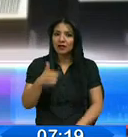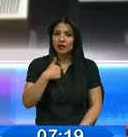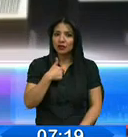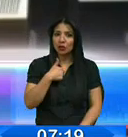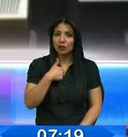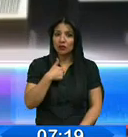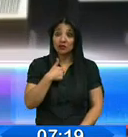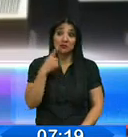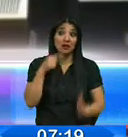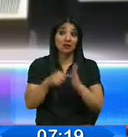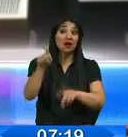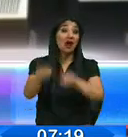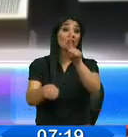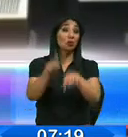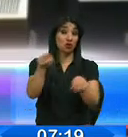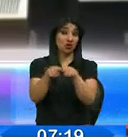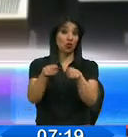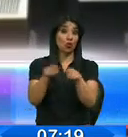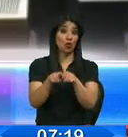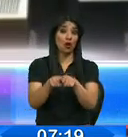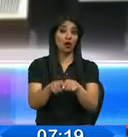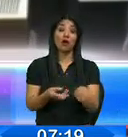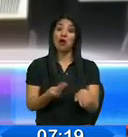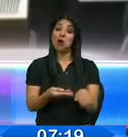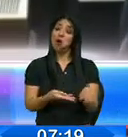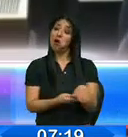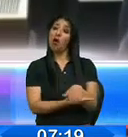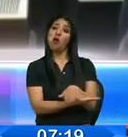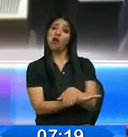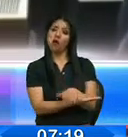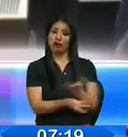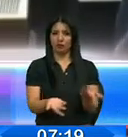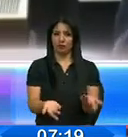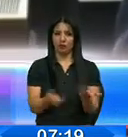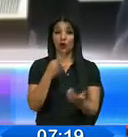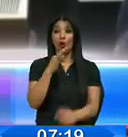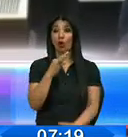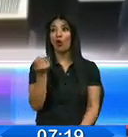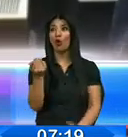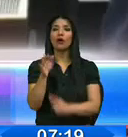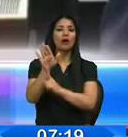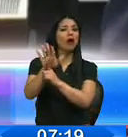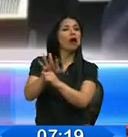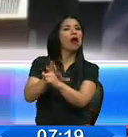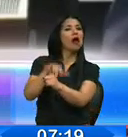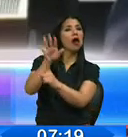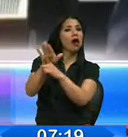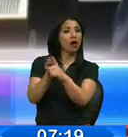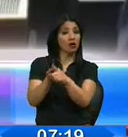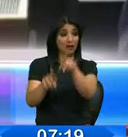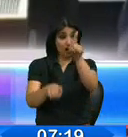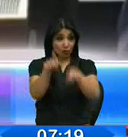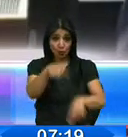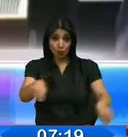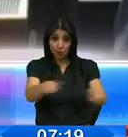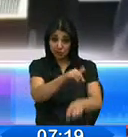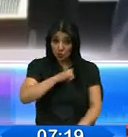como algunos, no pido o no trafico influencias como algunos,